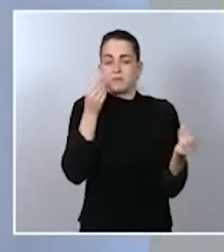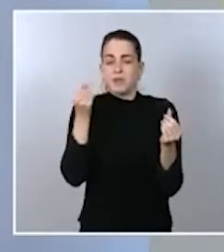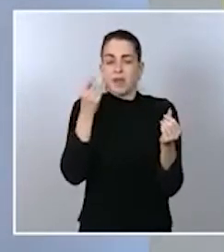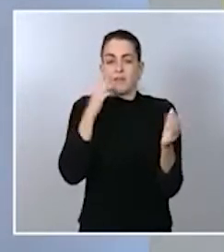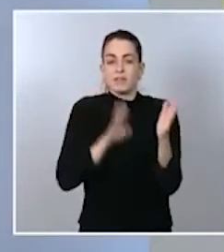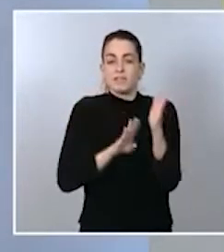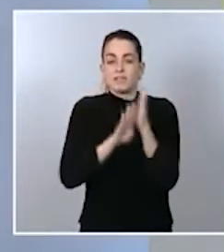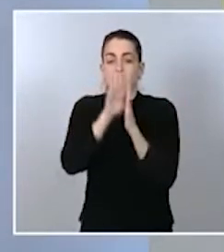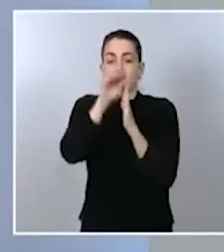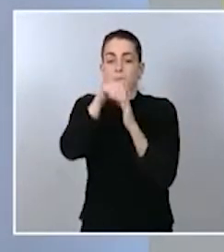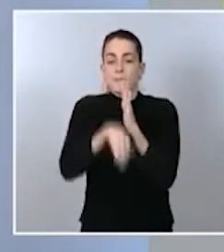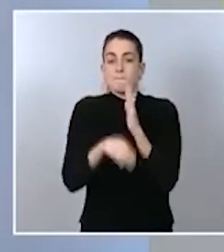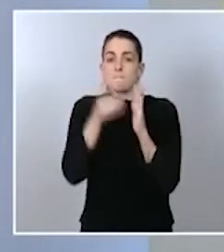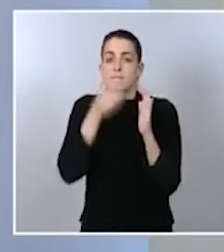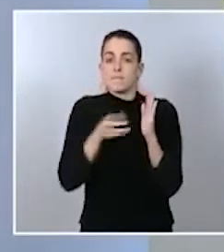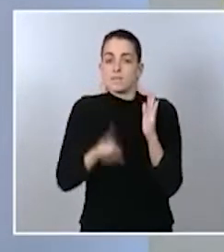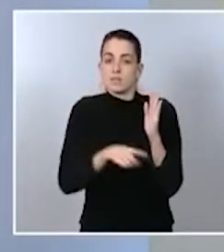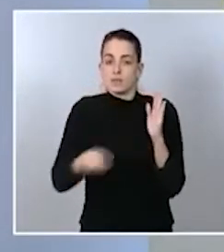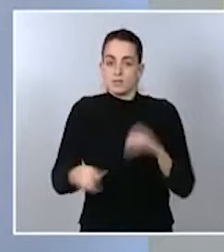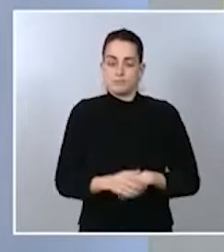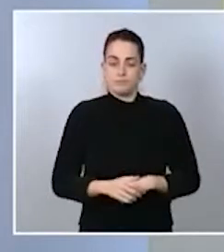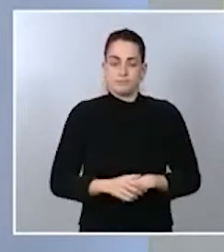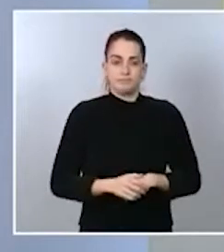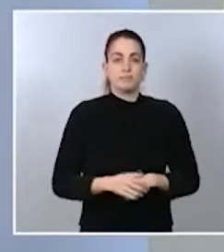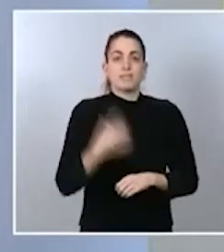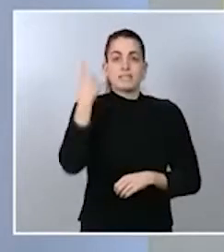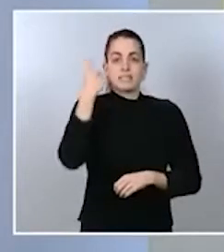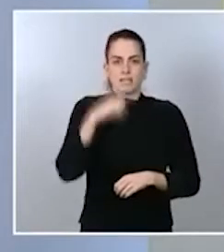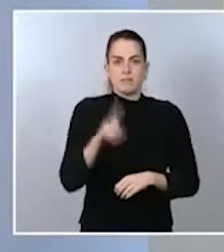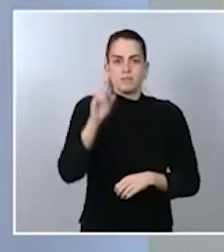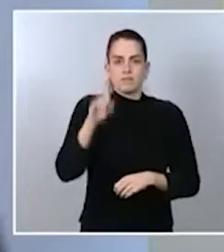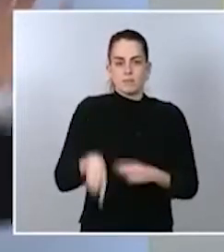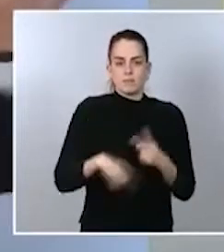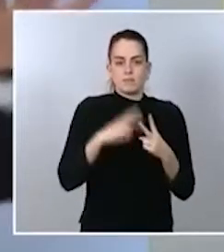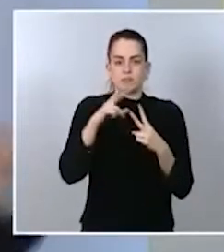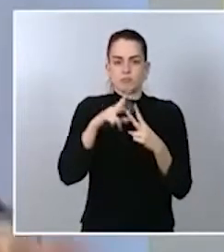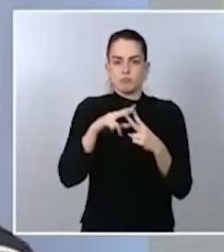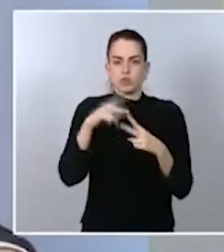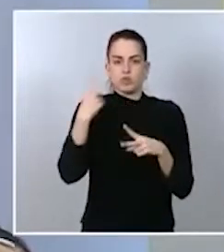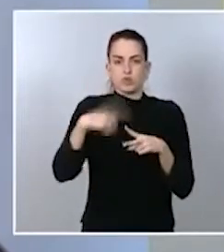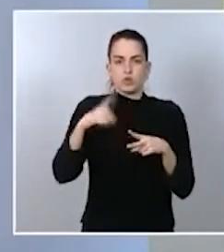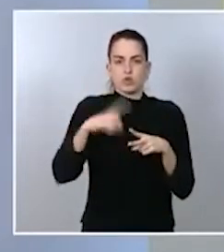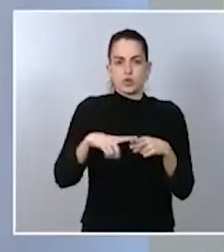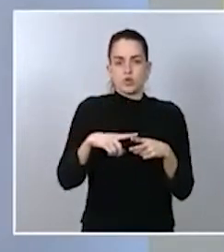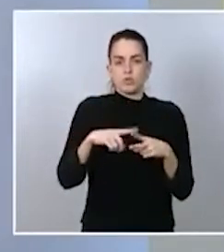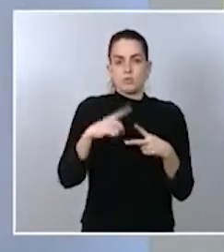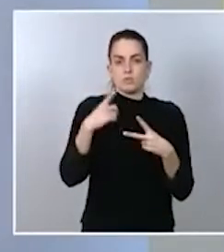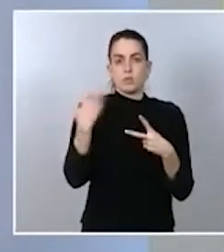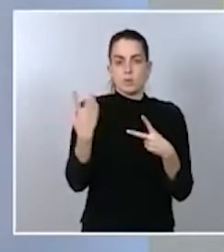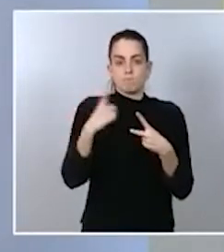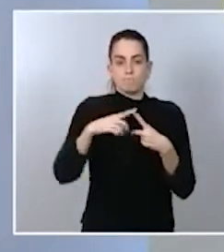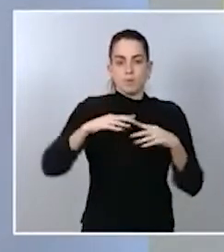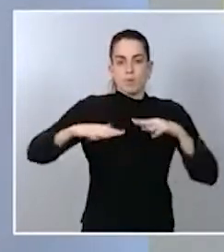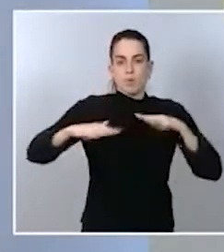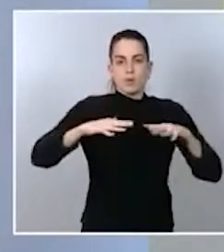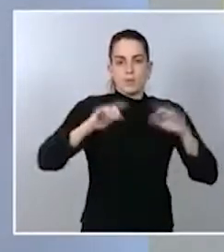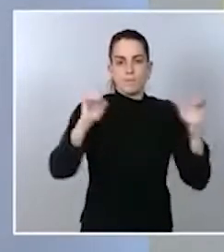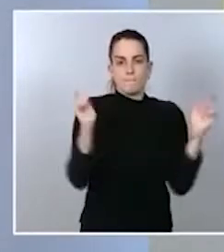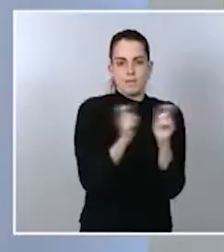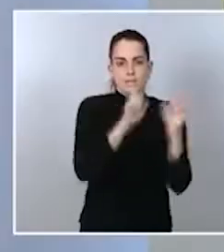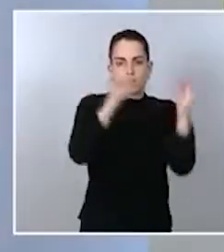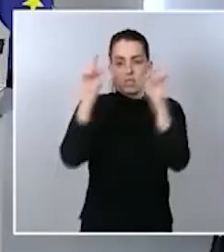También sabemos que hay dos armas mágicas para vencer la epidemia, reducción de la movilidad y reducción de los contactos.